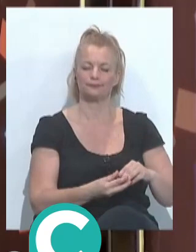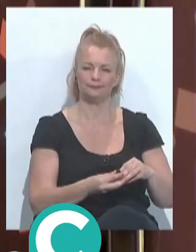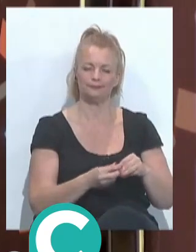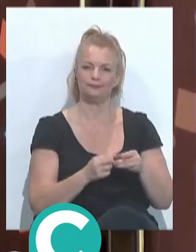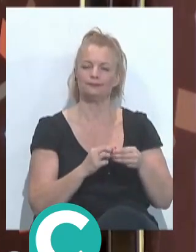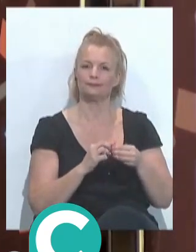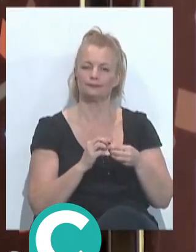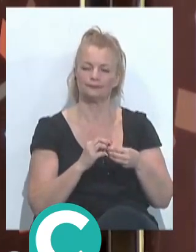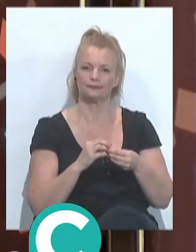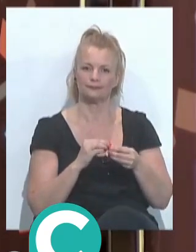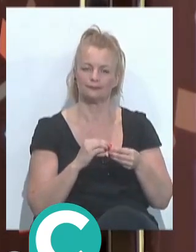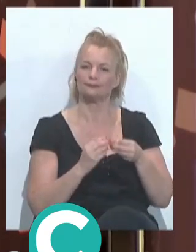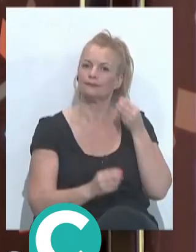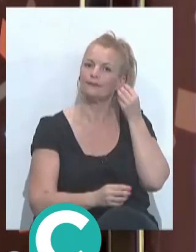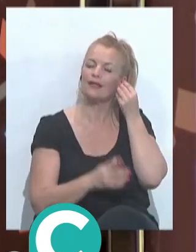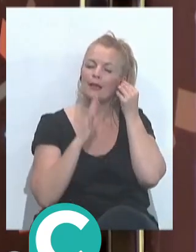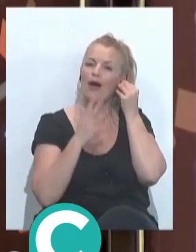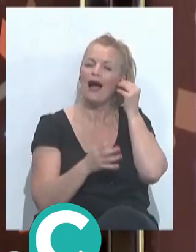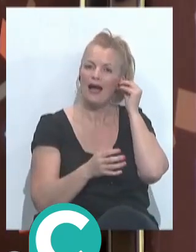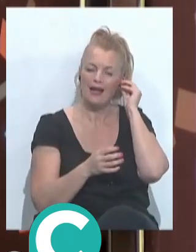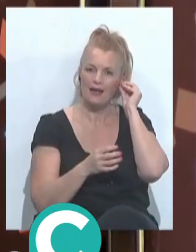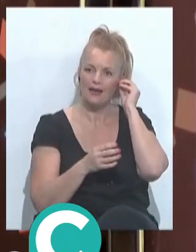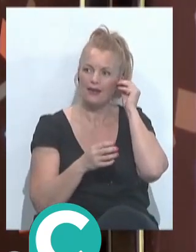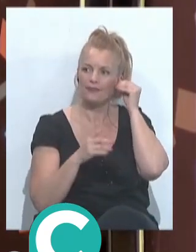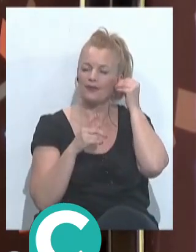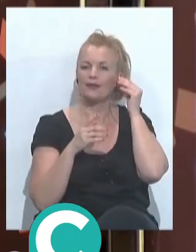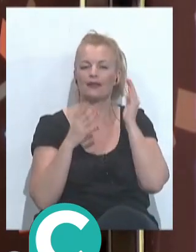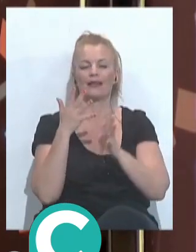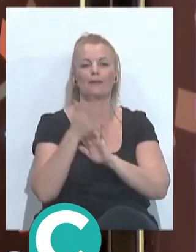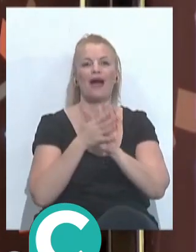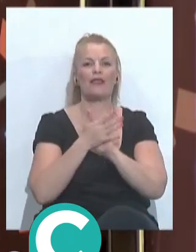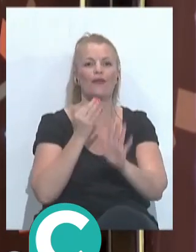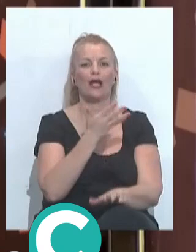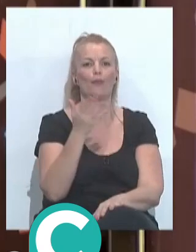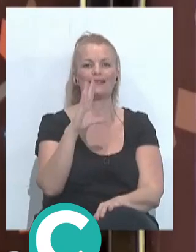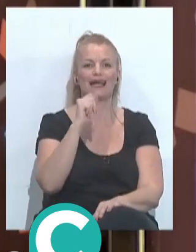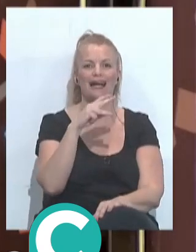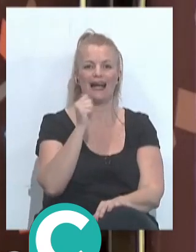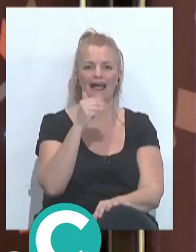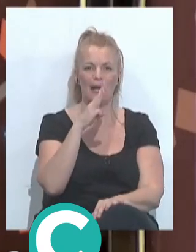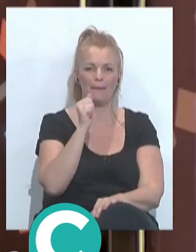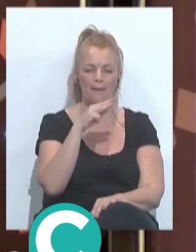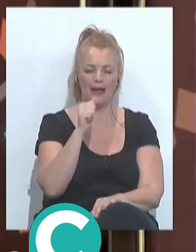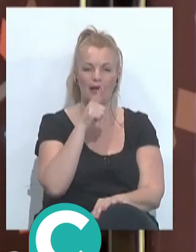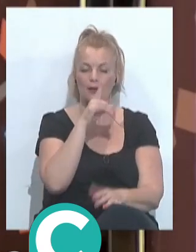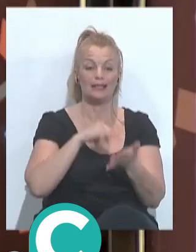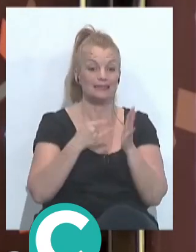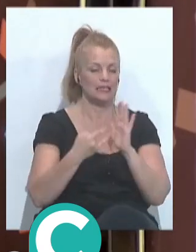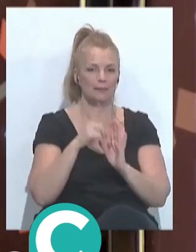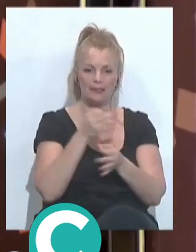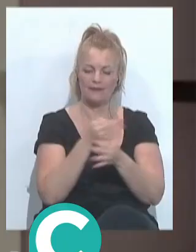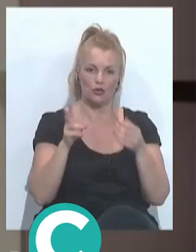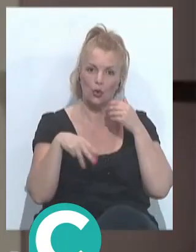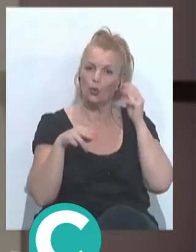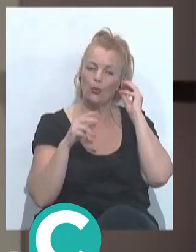hay una historia aquí que no es de este año. Estamos hablando de la comparsa de cara a papá de los gatos. Al final nunca va a un sistema perfecto, porque cuando estaba el patronato